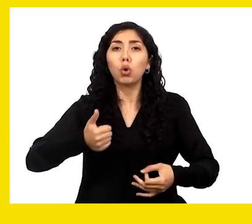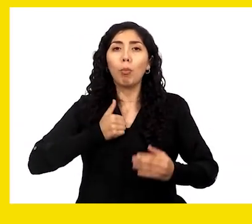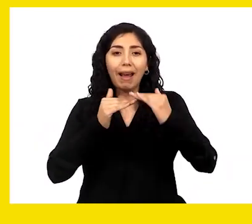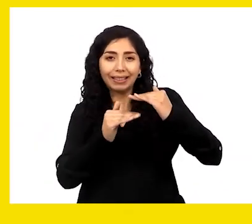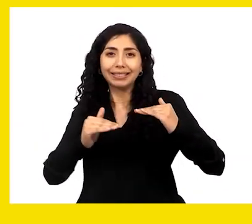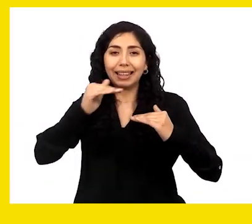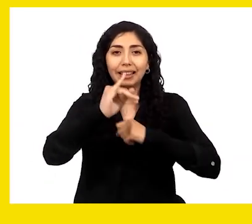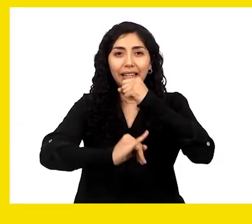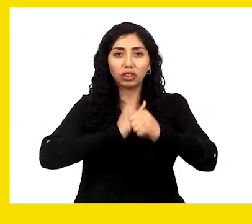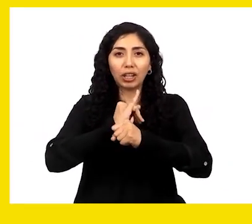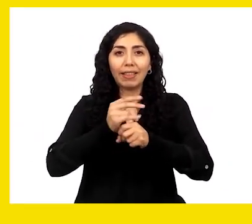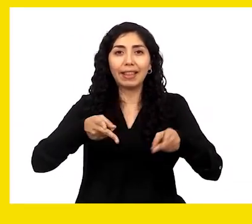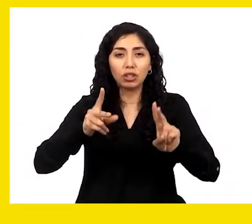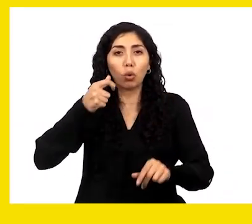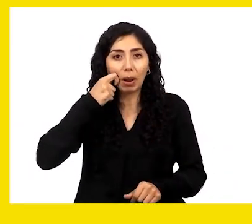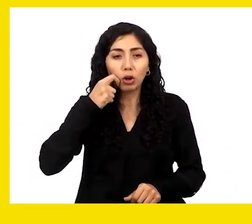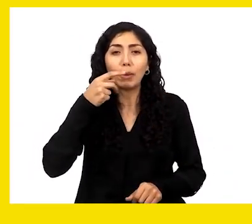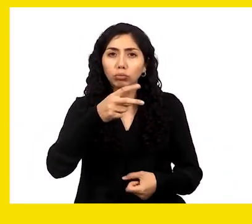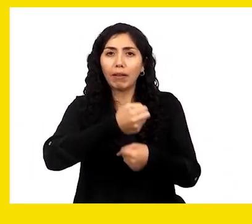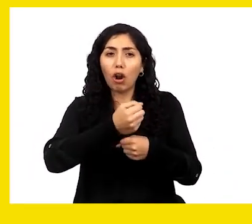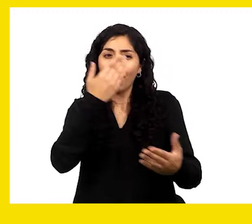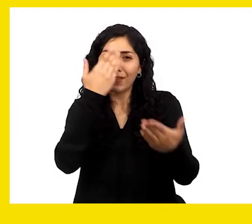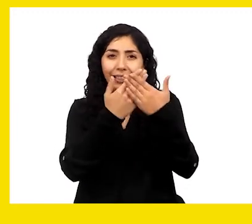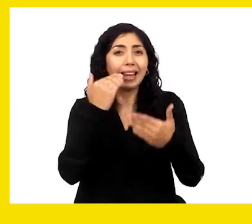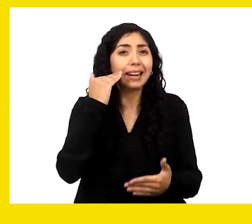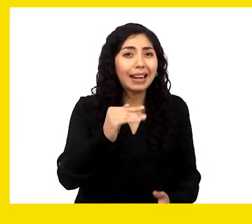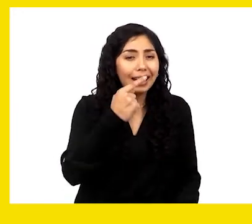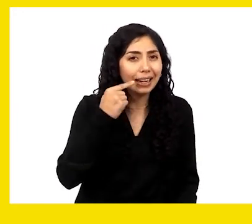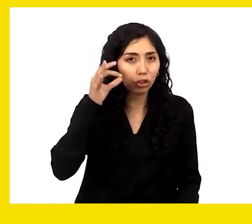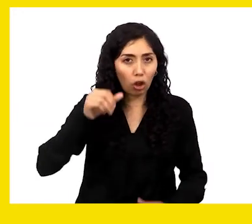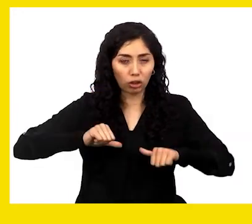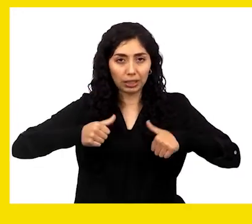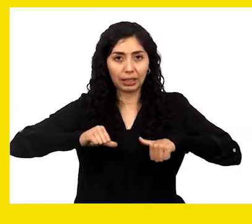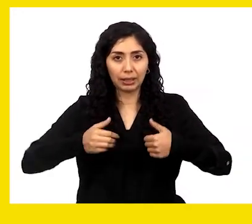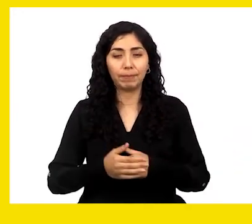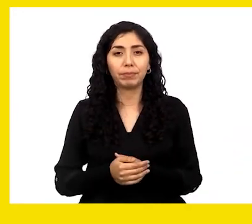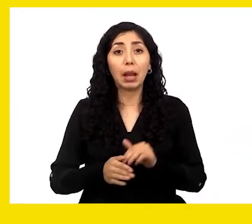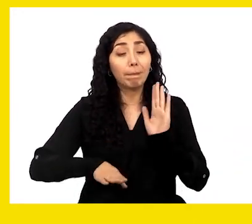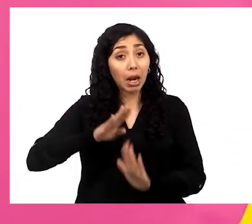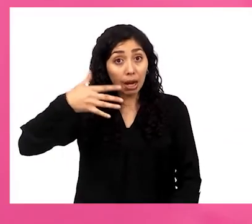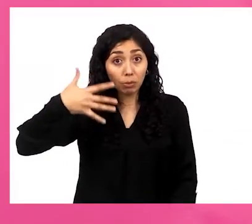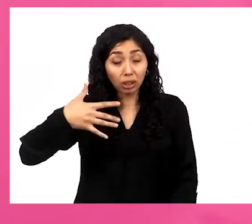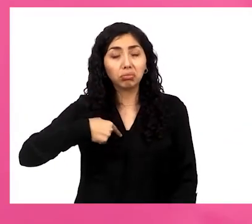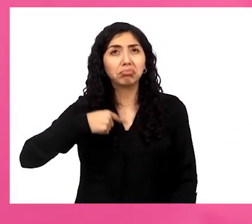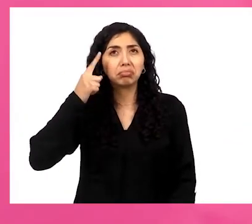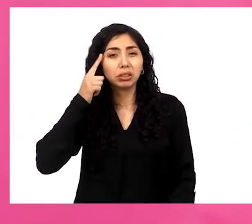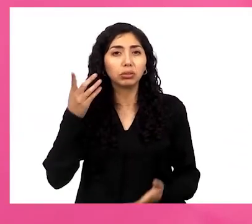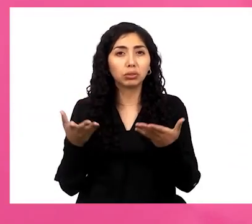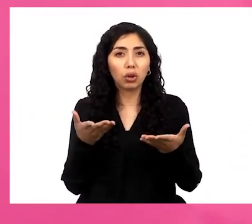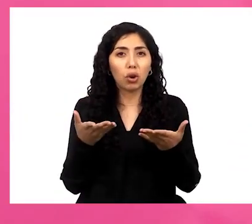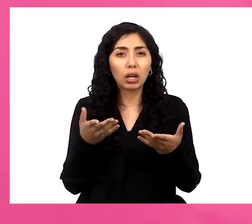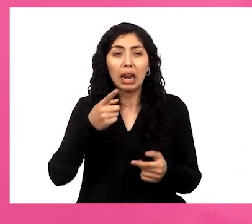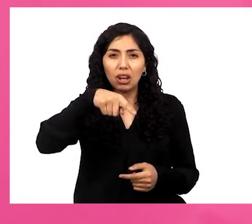con los estándares internacionales de derechos humanos para su actuación frente a niños, niñas y adolescentes. Lo más importante yo